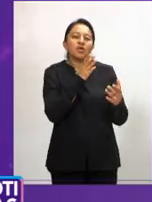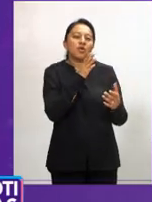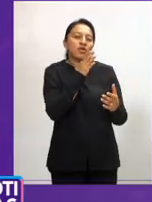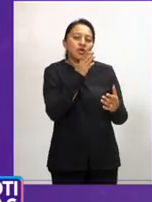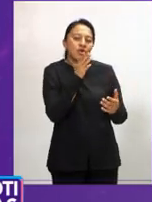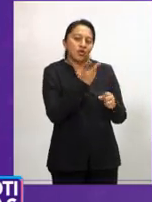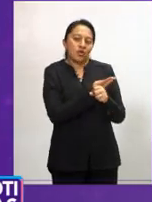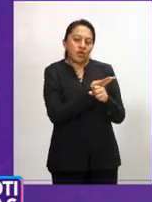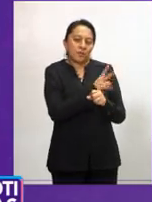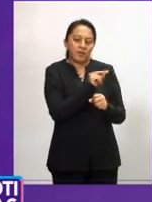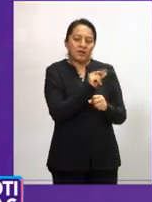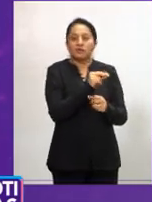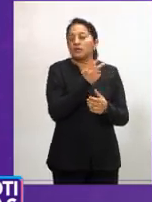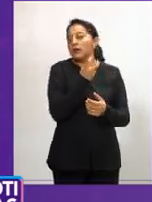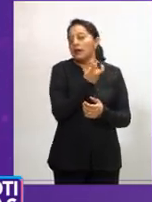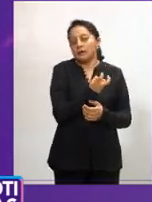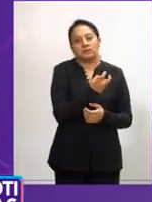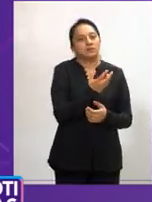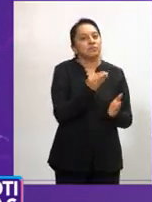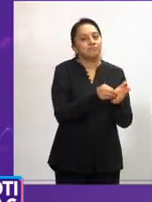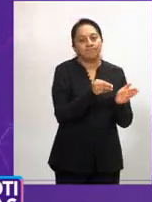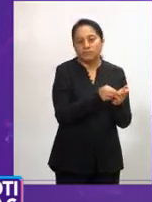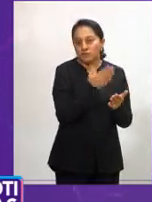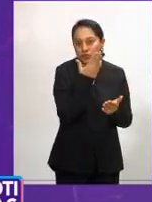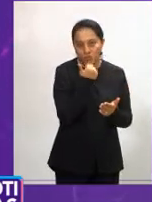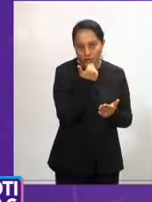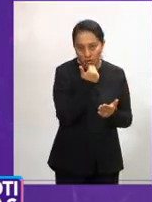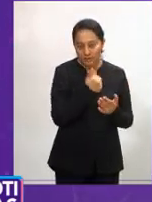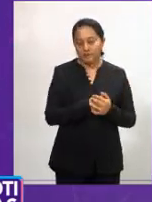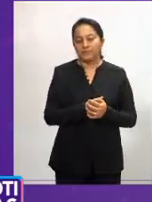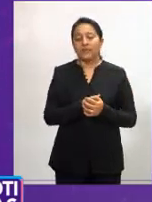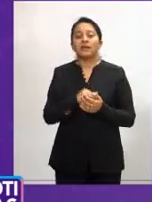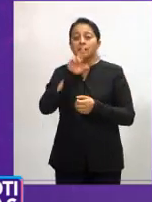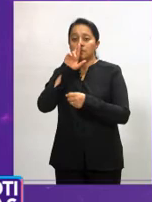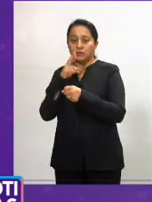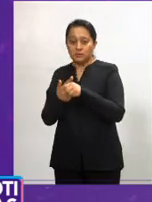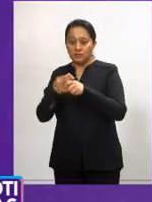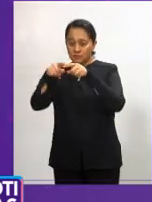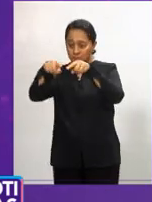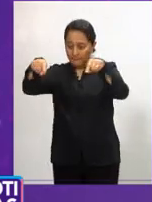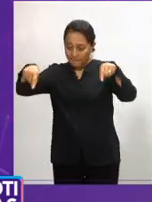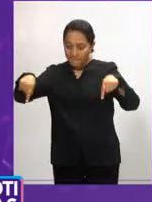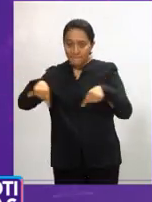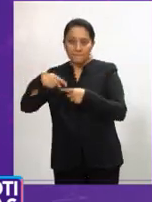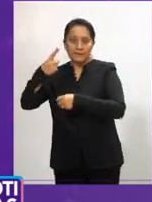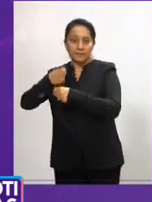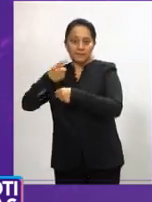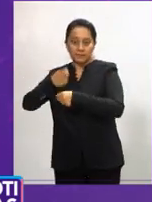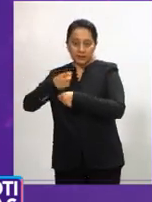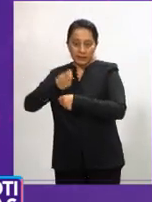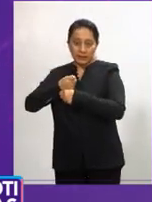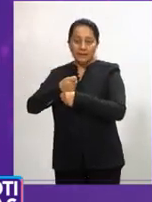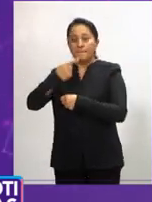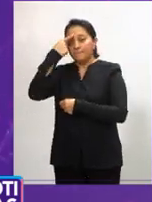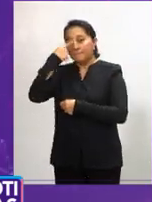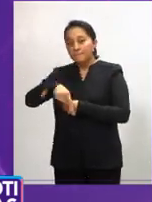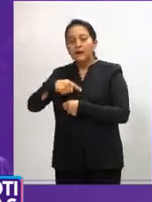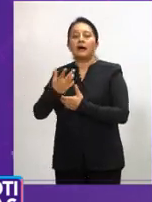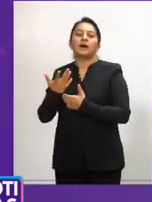solo de barrer el primer cuadro de la ciudad como requisito para continuar como patrimonio cultural de la humanidad.